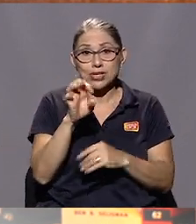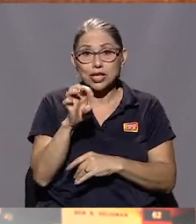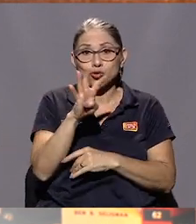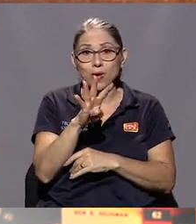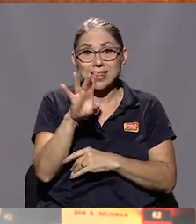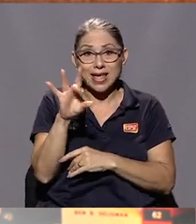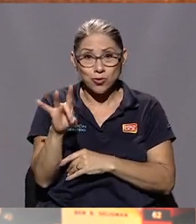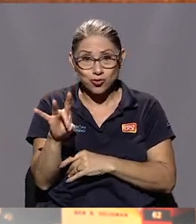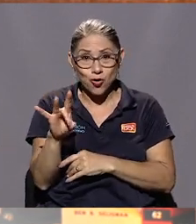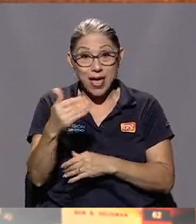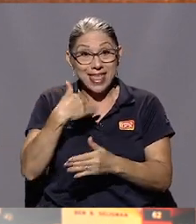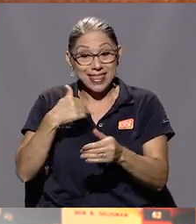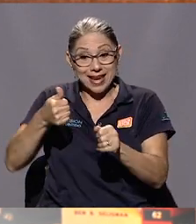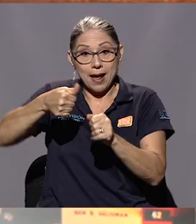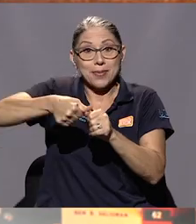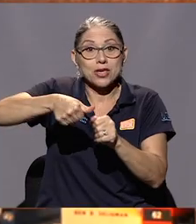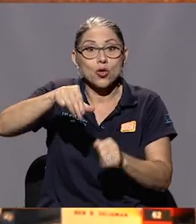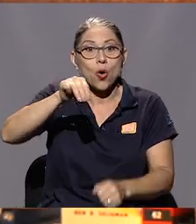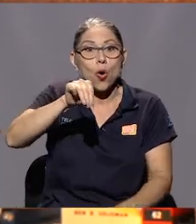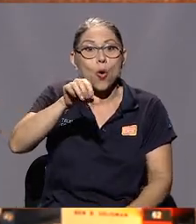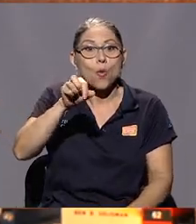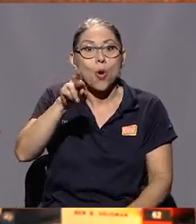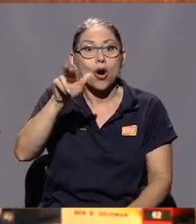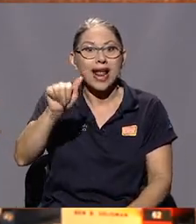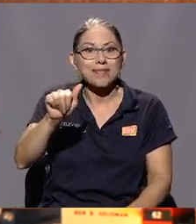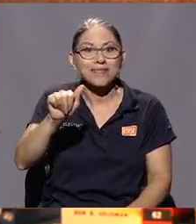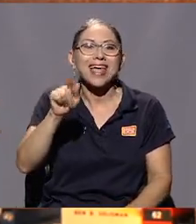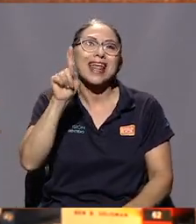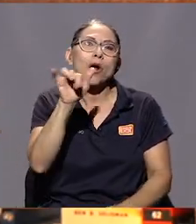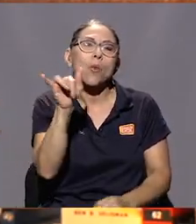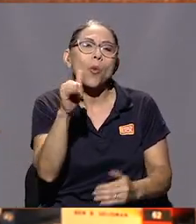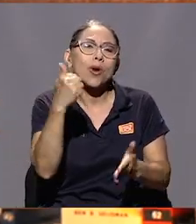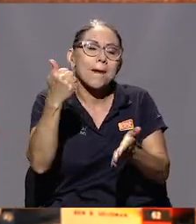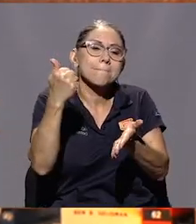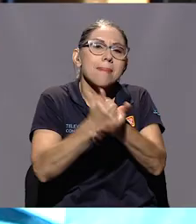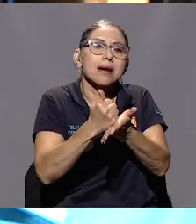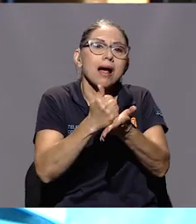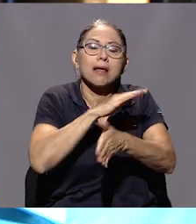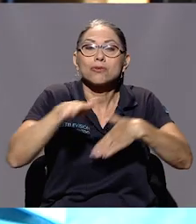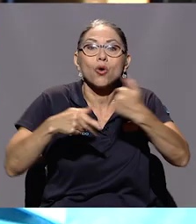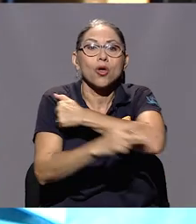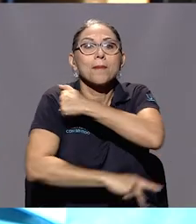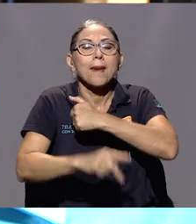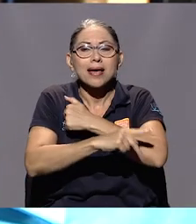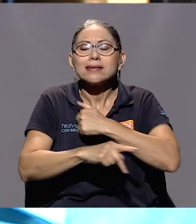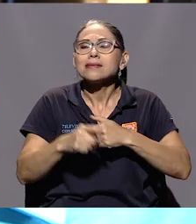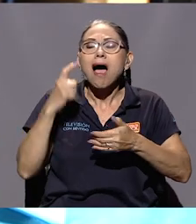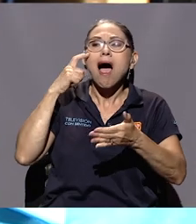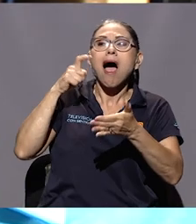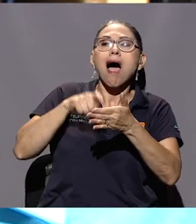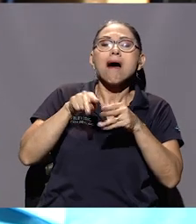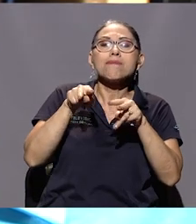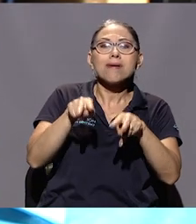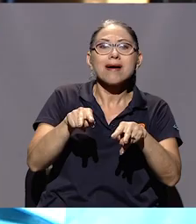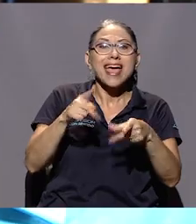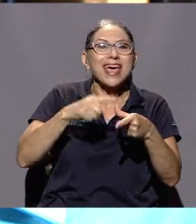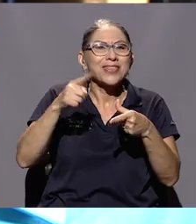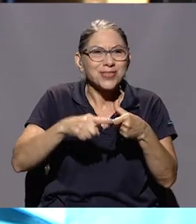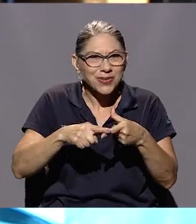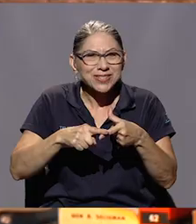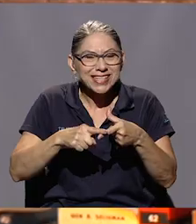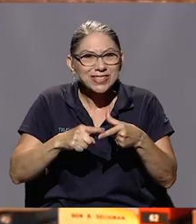era una marca reconocible en todo el territorio nacional, ¿verdad? Entonces, creces con